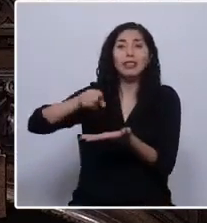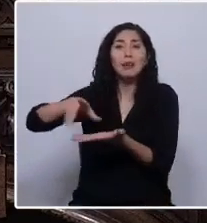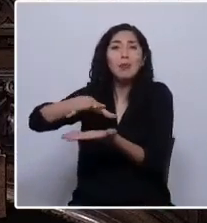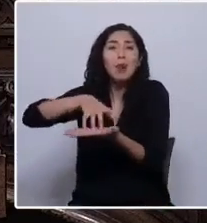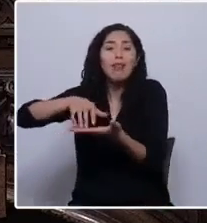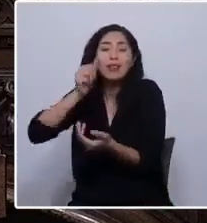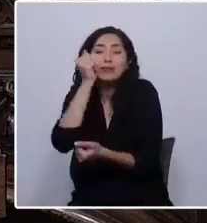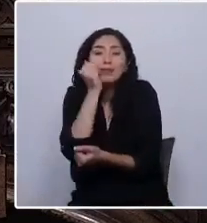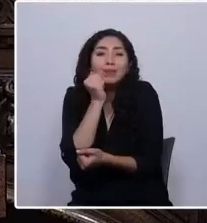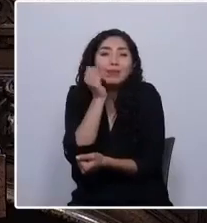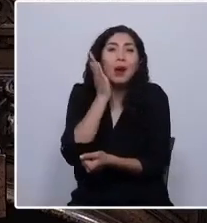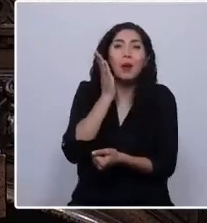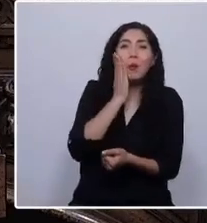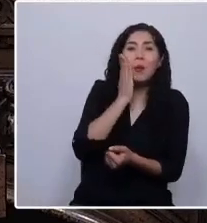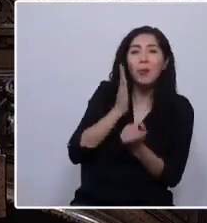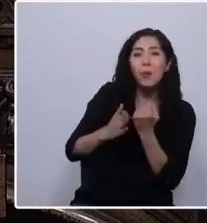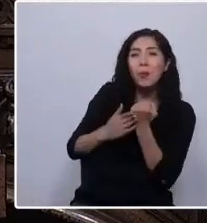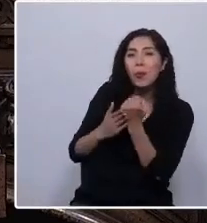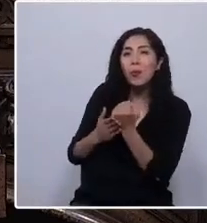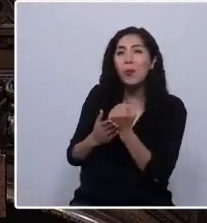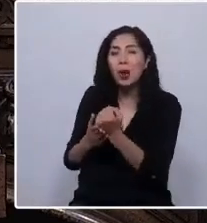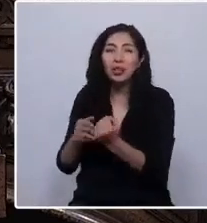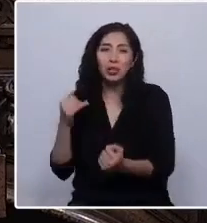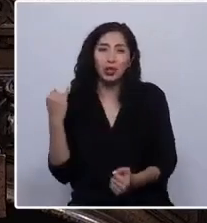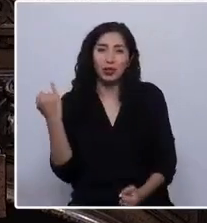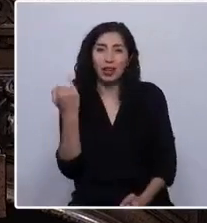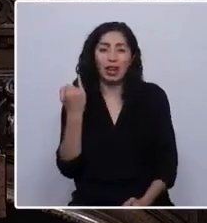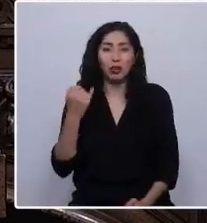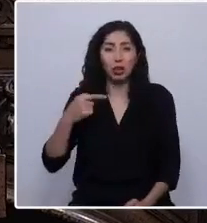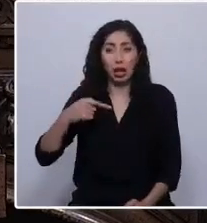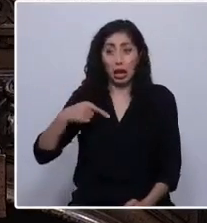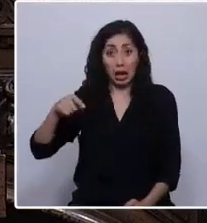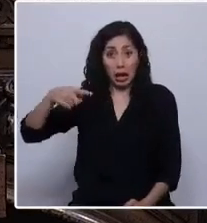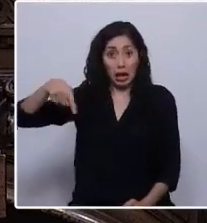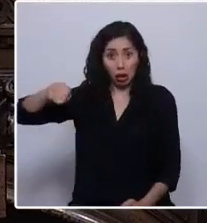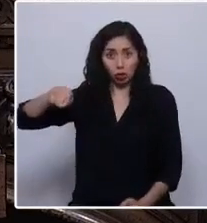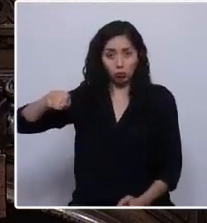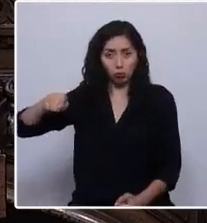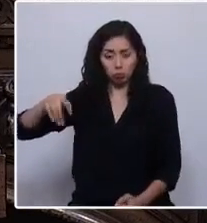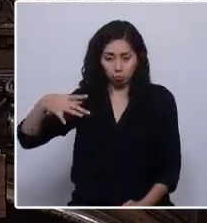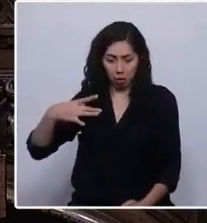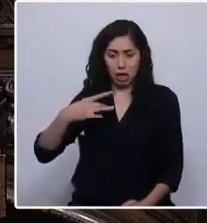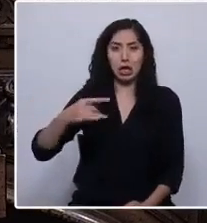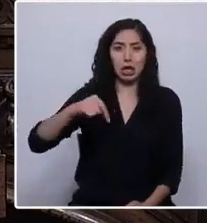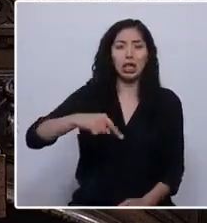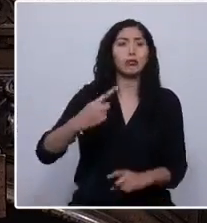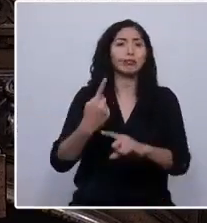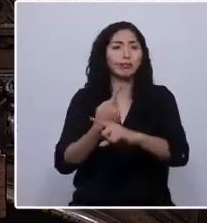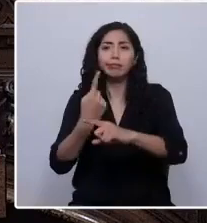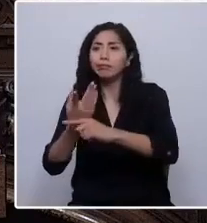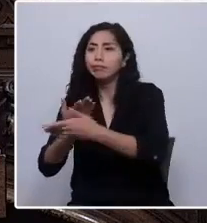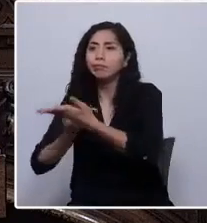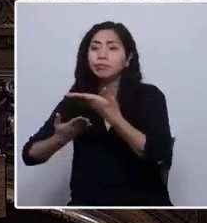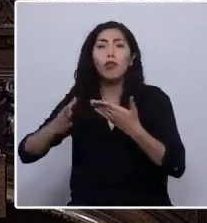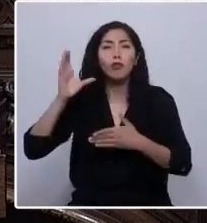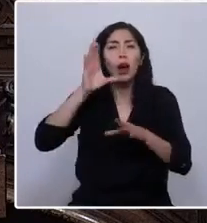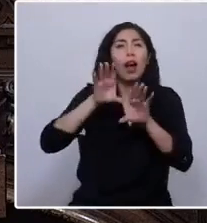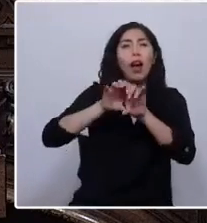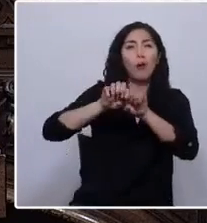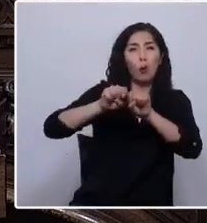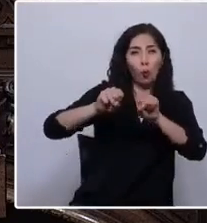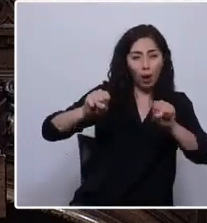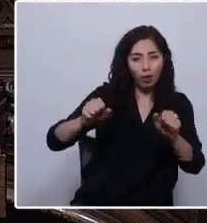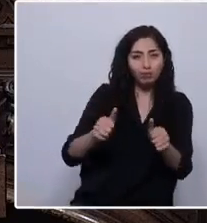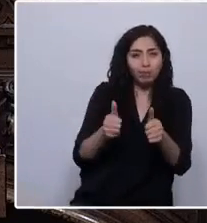armónico, resiliente y soberano, el cual me envía a dialogar y a buscar acuerdos que beneficien la relación